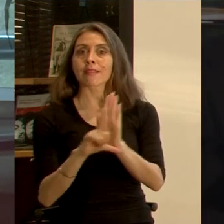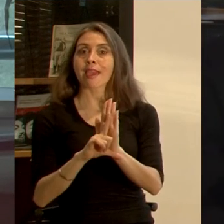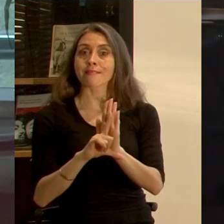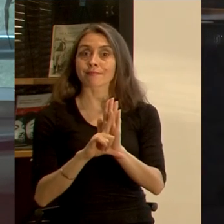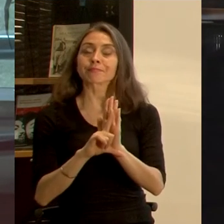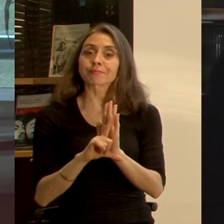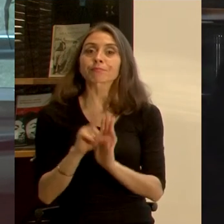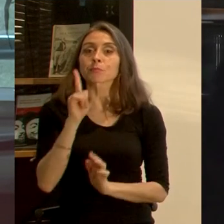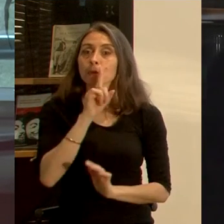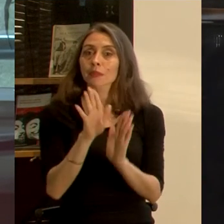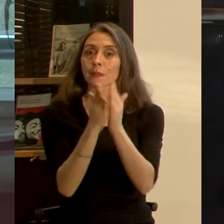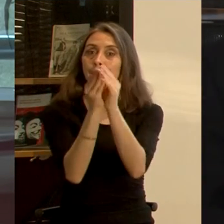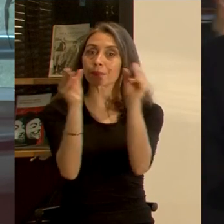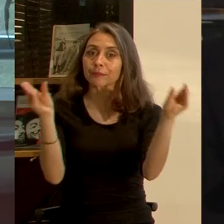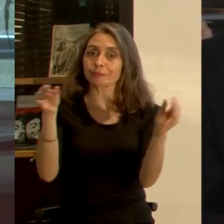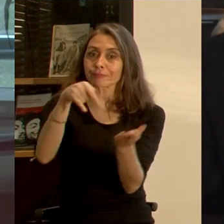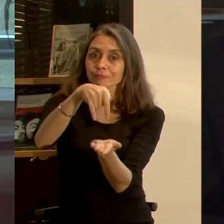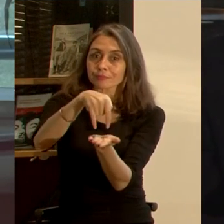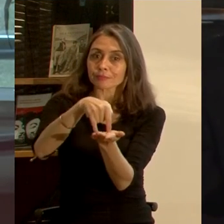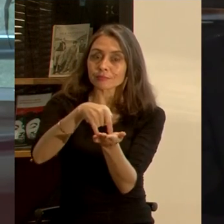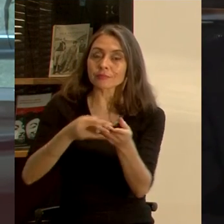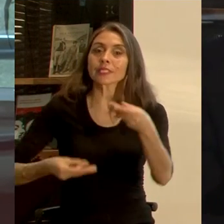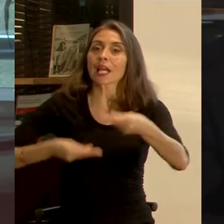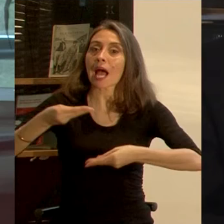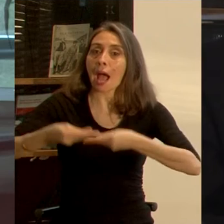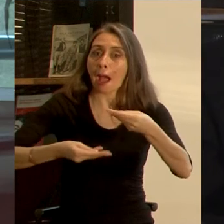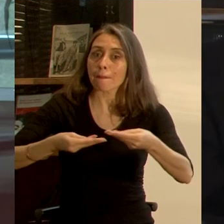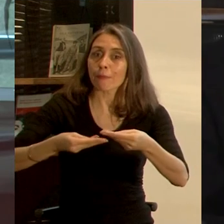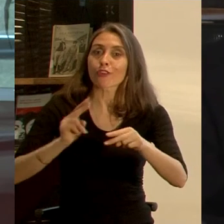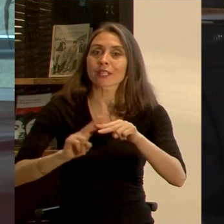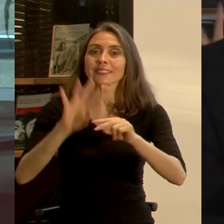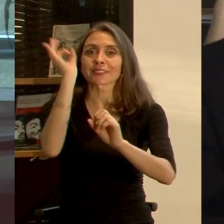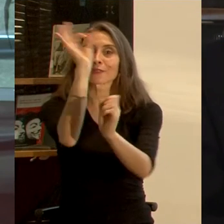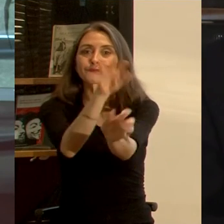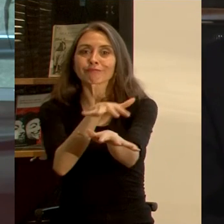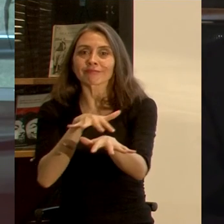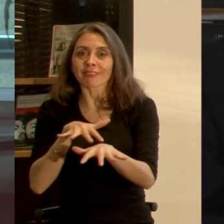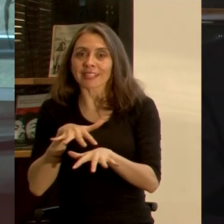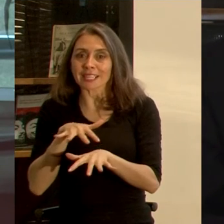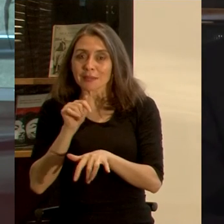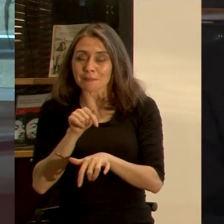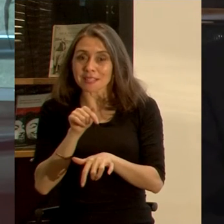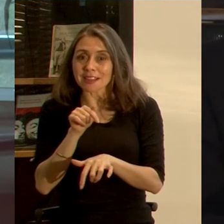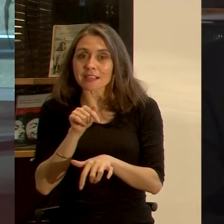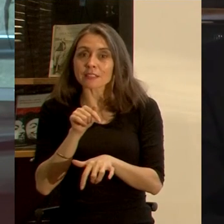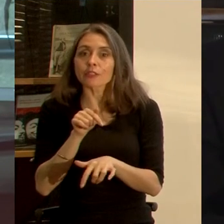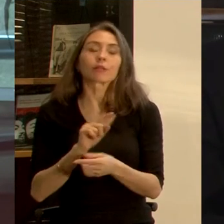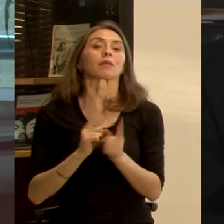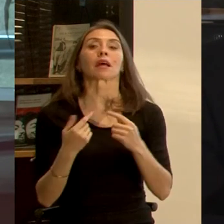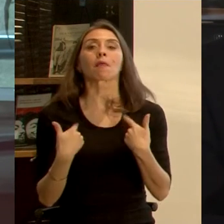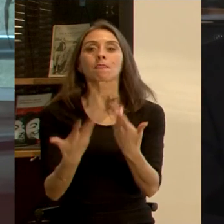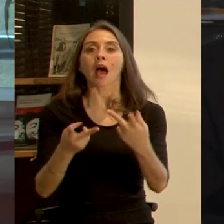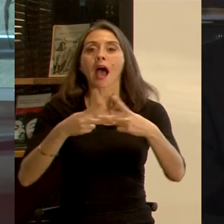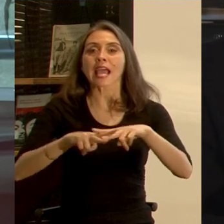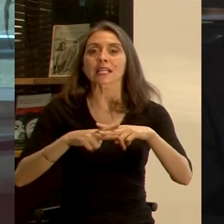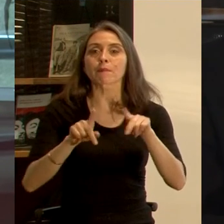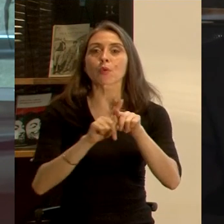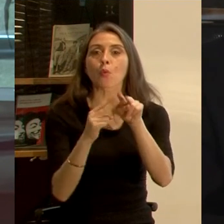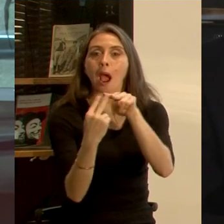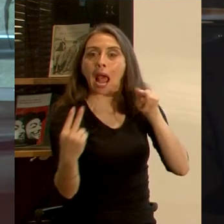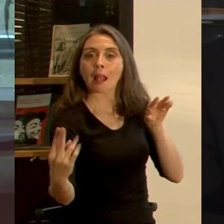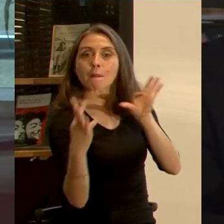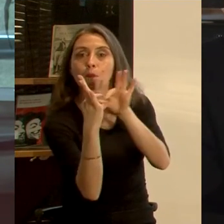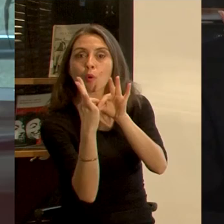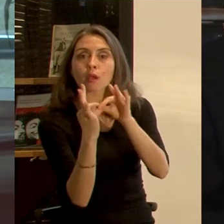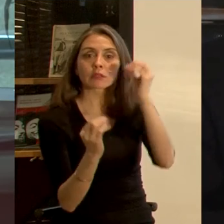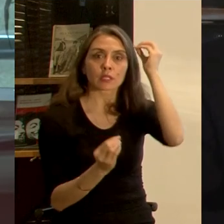último, la Biblioteca del Congreso quiere aportar con la realización de este seminario constituyéndose en una herramienta y un puente para que el